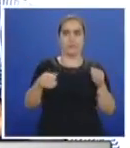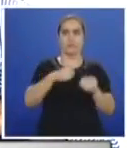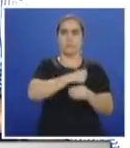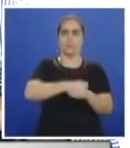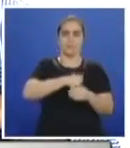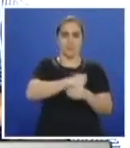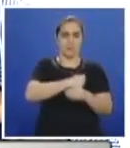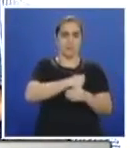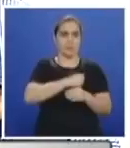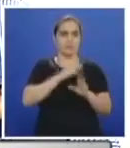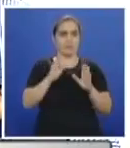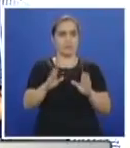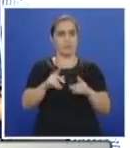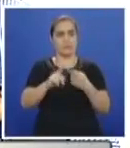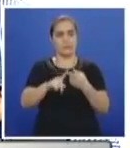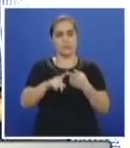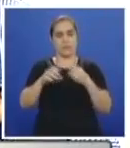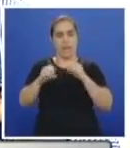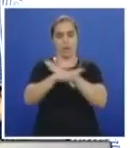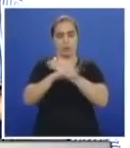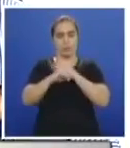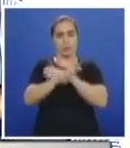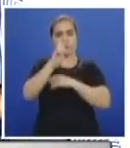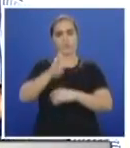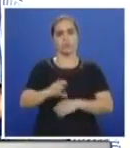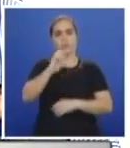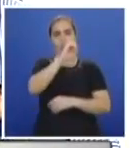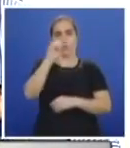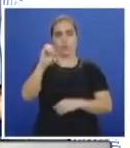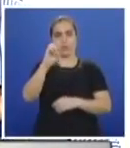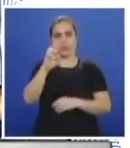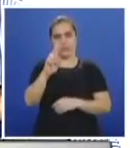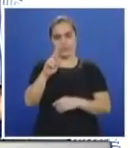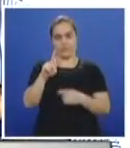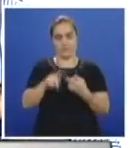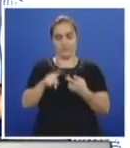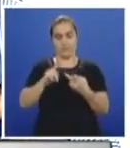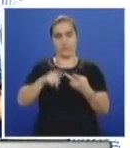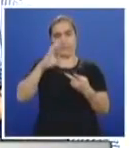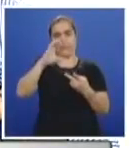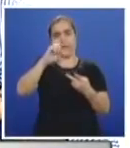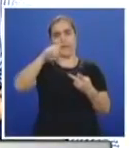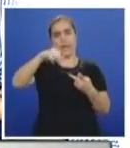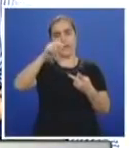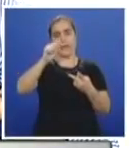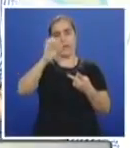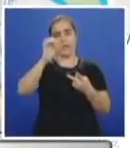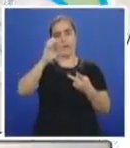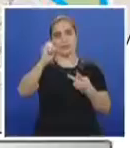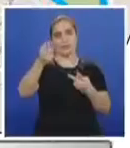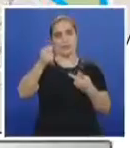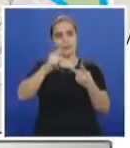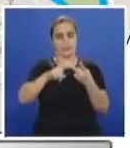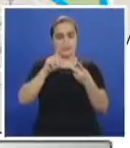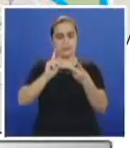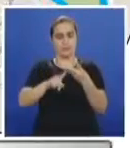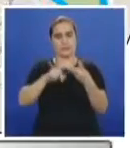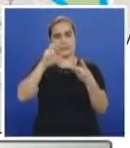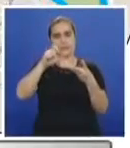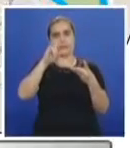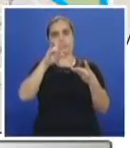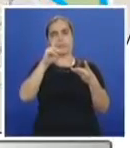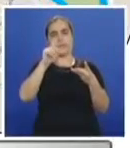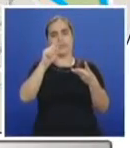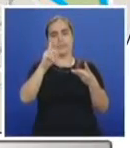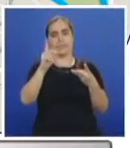principales, como la autopista suroriental, como la Cañas Gordas, empezamos ahora la ciudad de Cali y la Simón